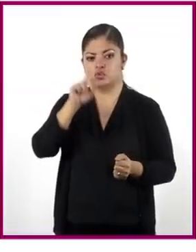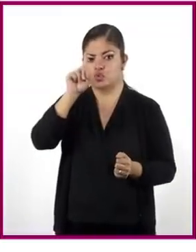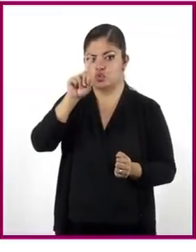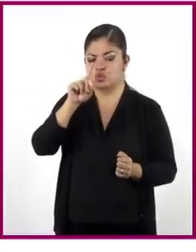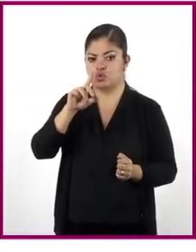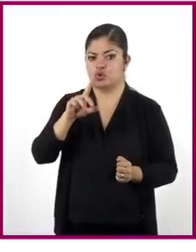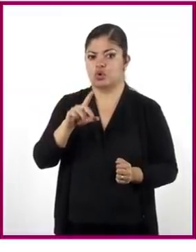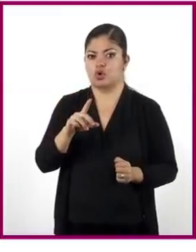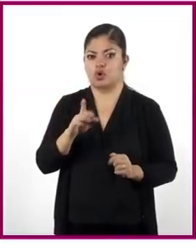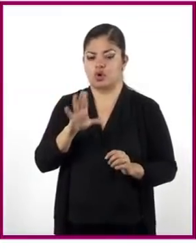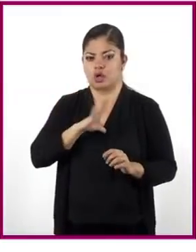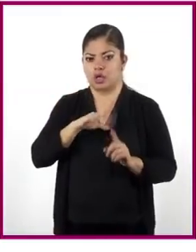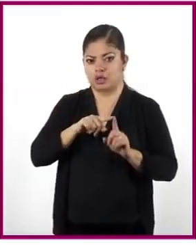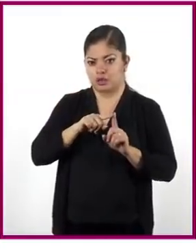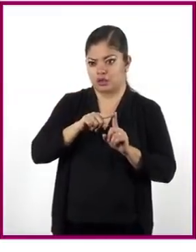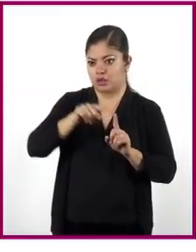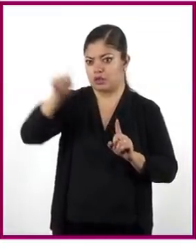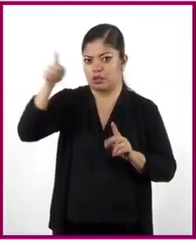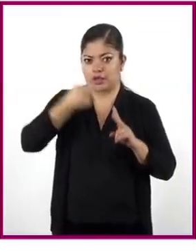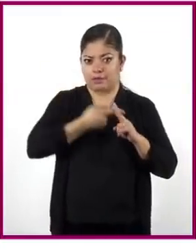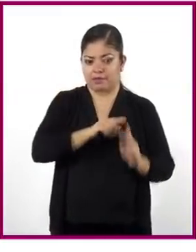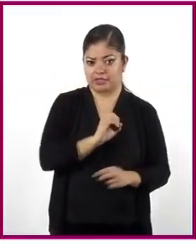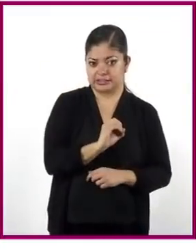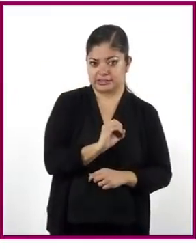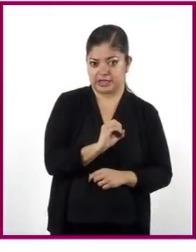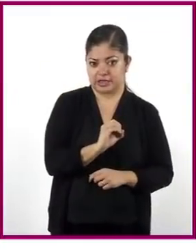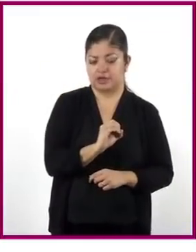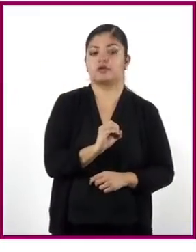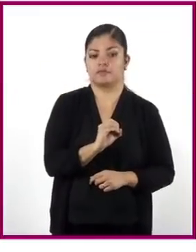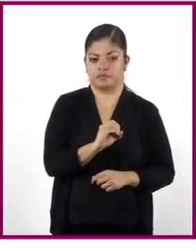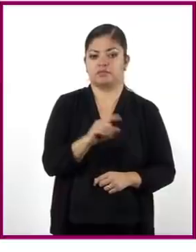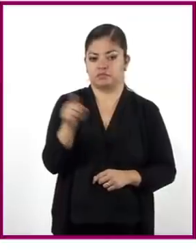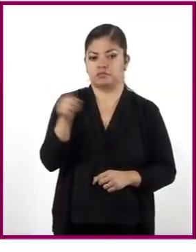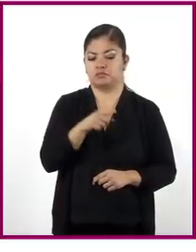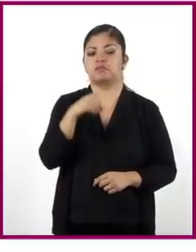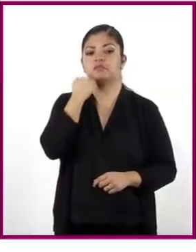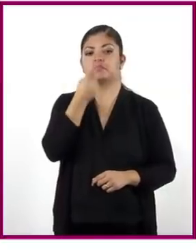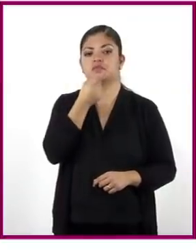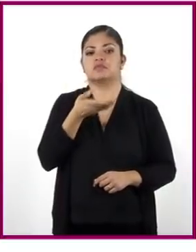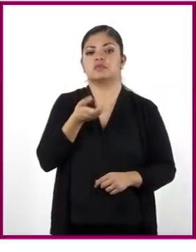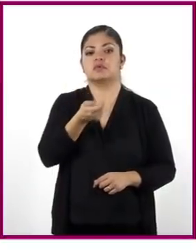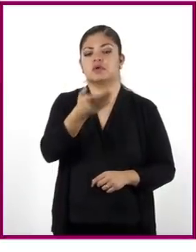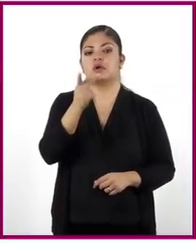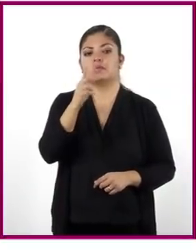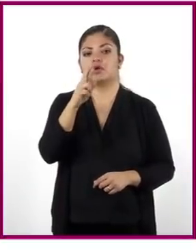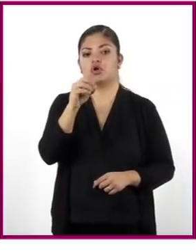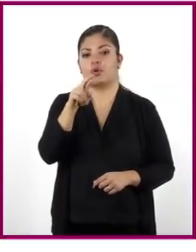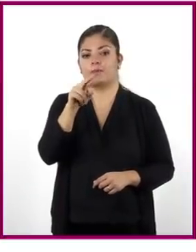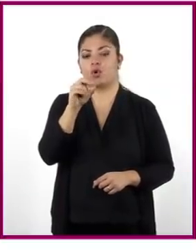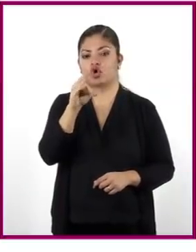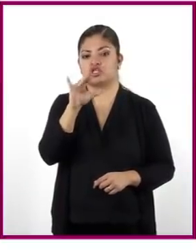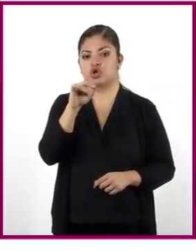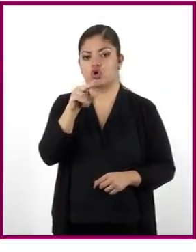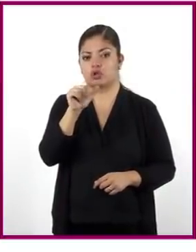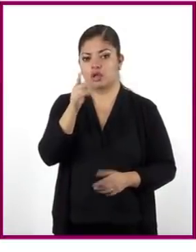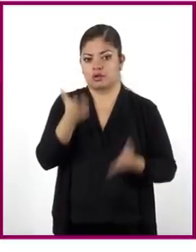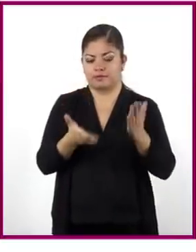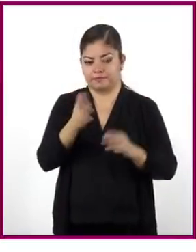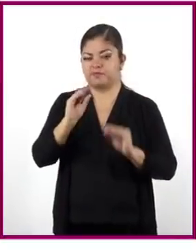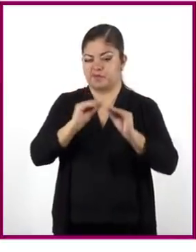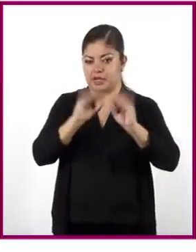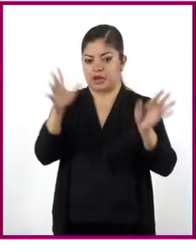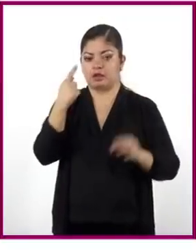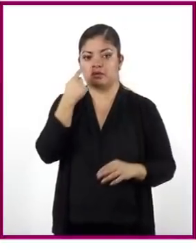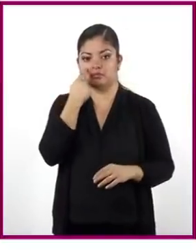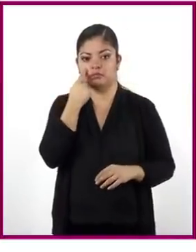que pasa por el origen. Entonces, bueno, es una relación proporcional. Y para que quede más claro, hagamos lo siguiente. Voy a